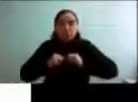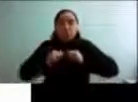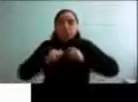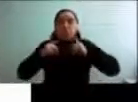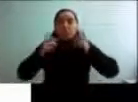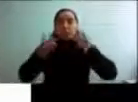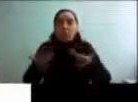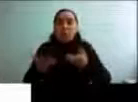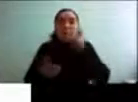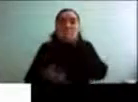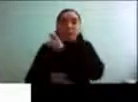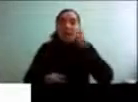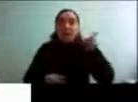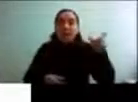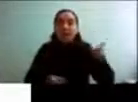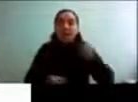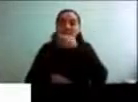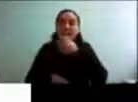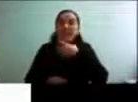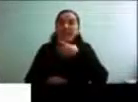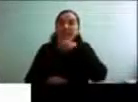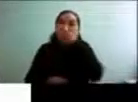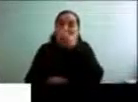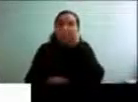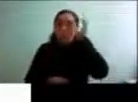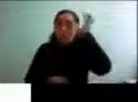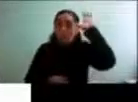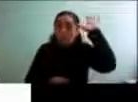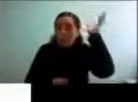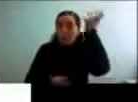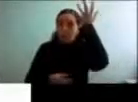palabra del título de las frutas, uno madura también.